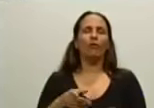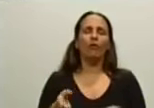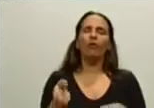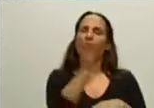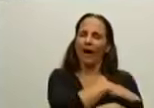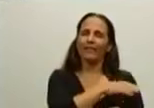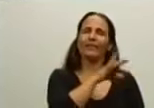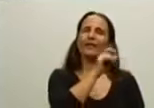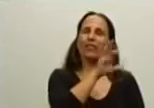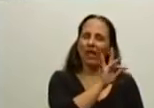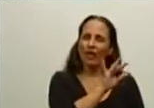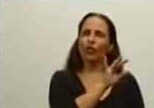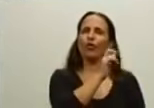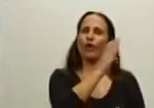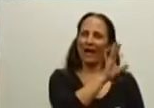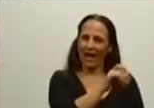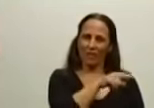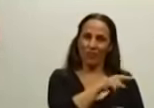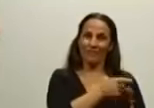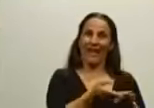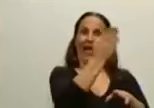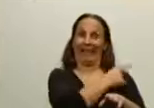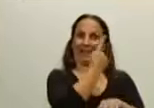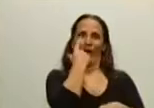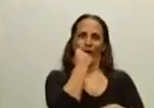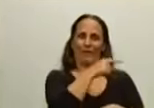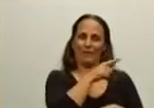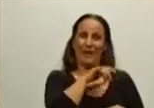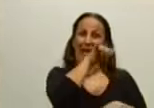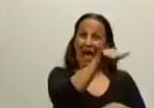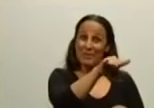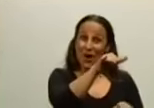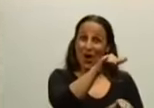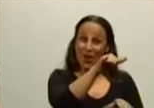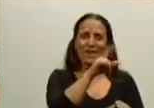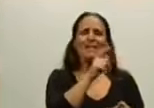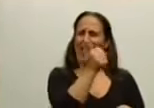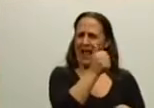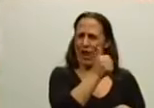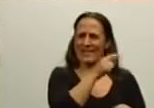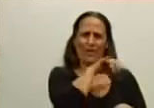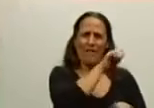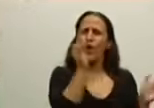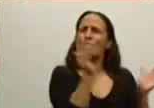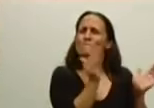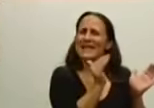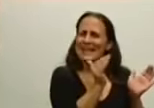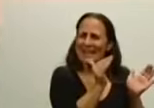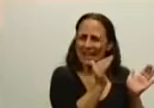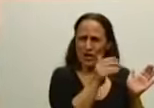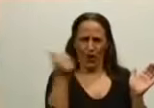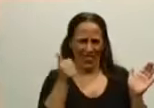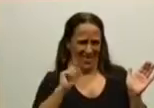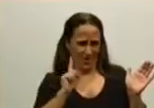había habido otro argentino que en ese pequeño avión, ya no de Aerolíneas Argentinas, en ese pequeño avión,